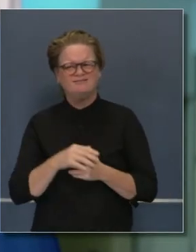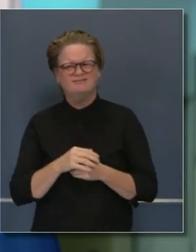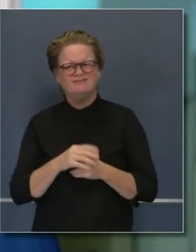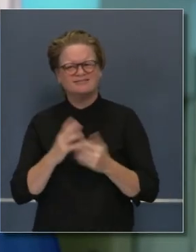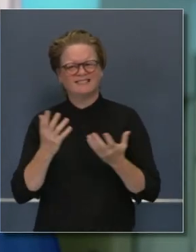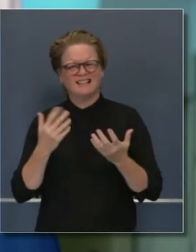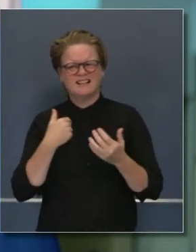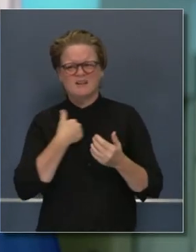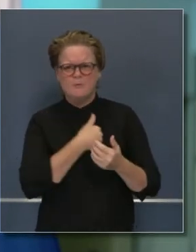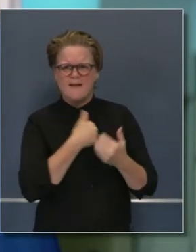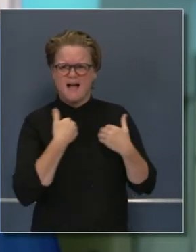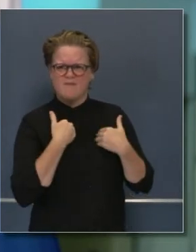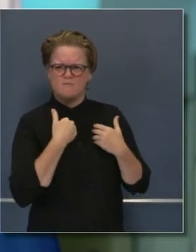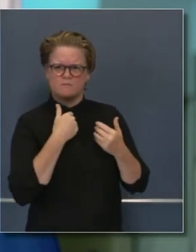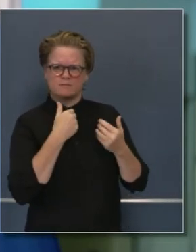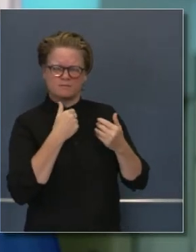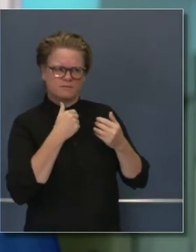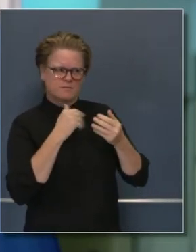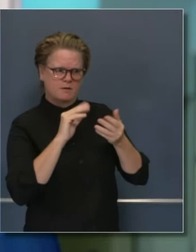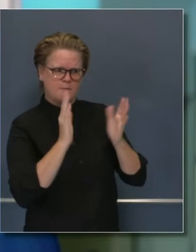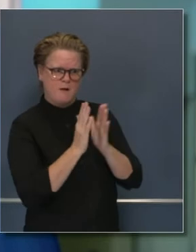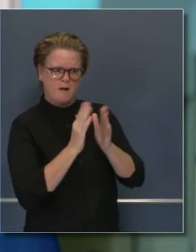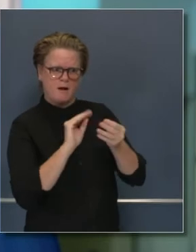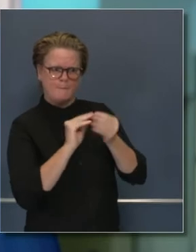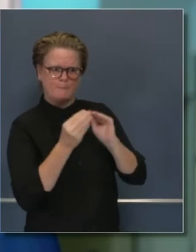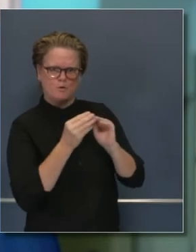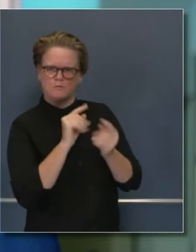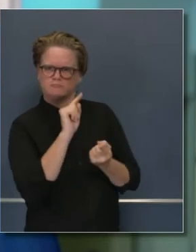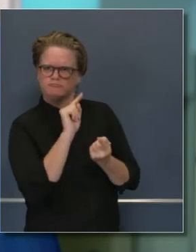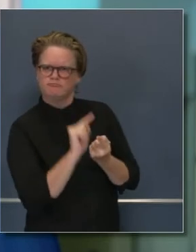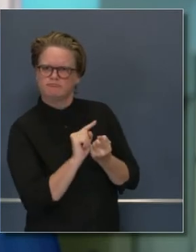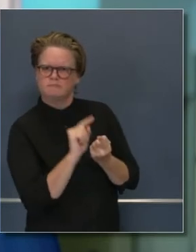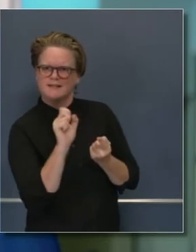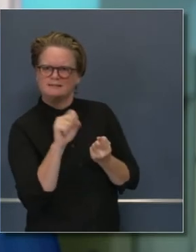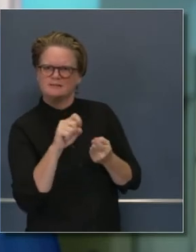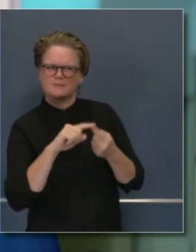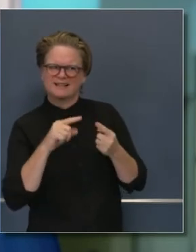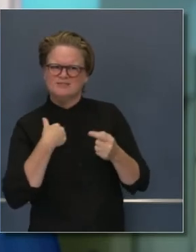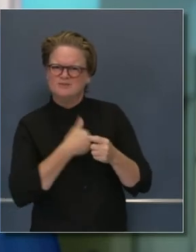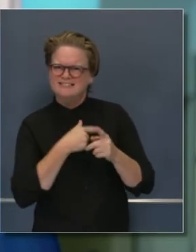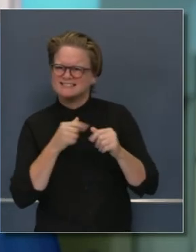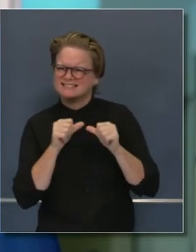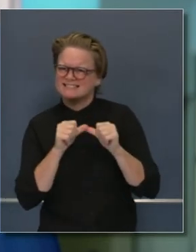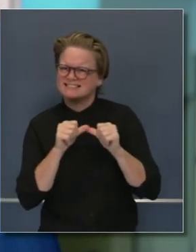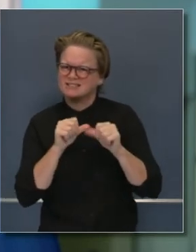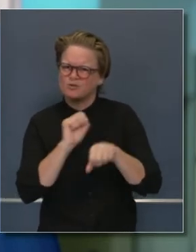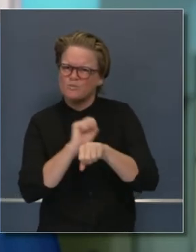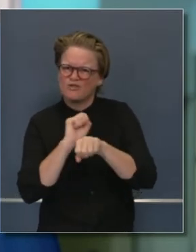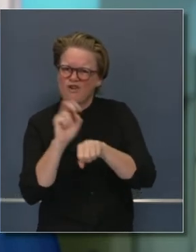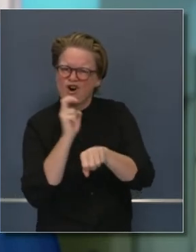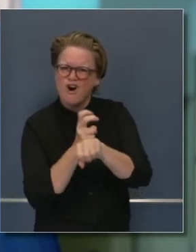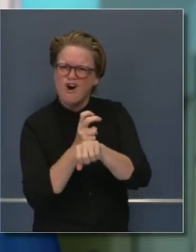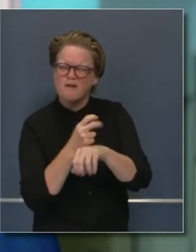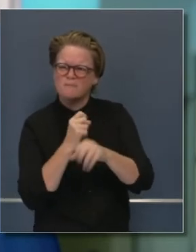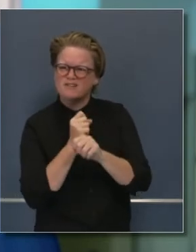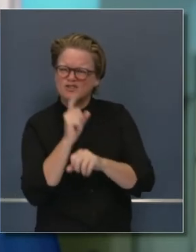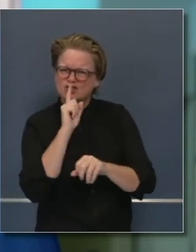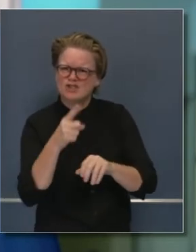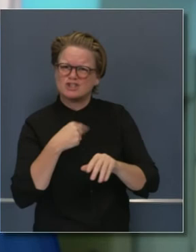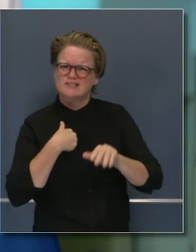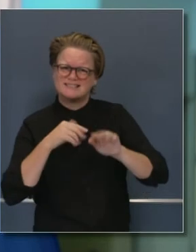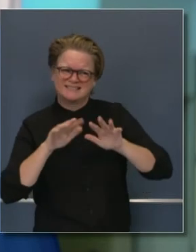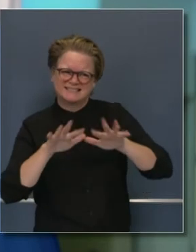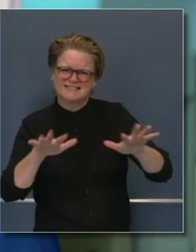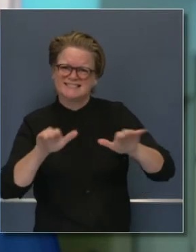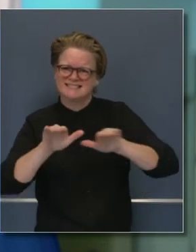mitigar esa primera ola que experimentamos. Luego vimos una segunda primera ola, más tarde después,